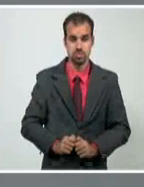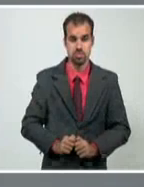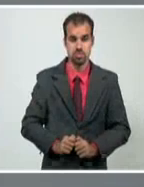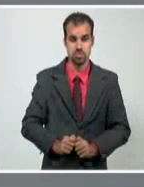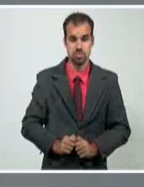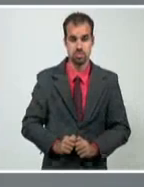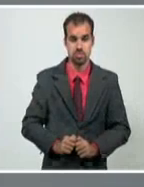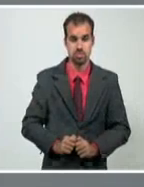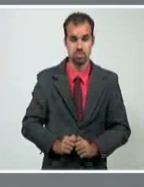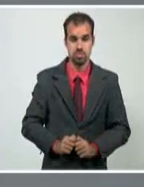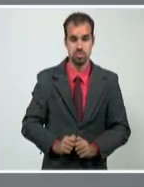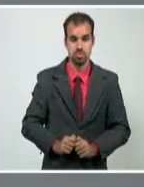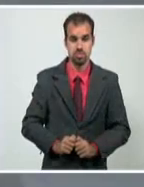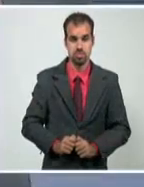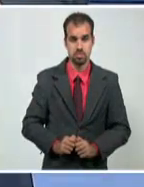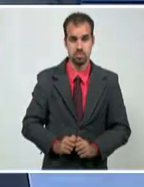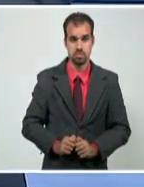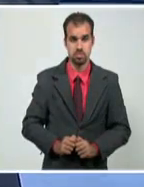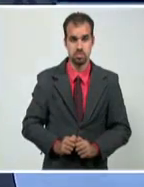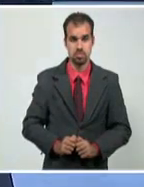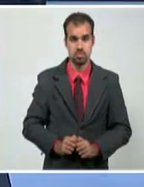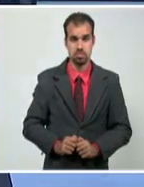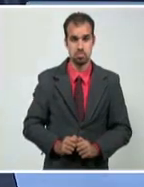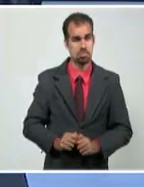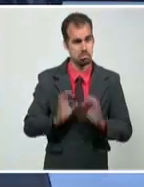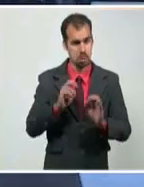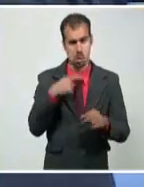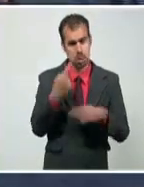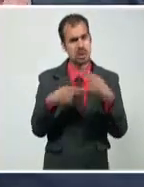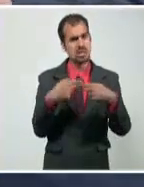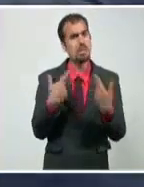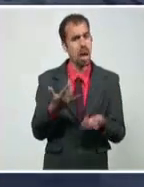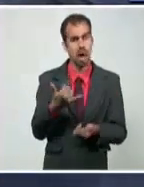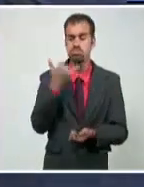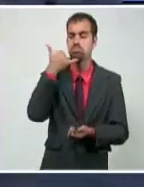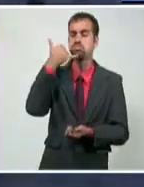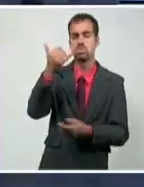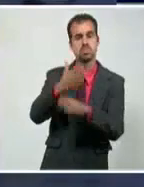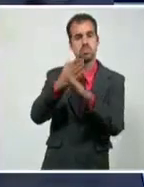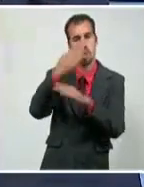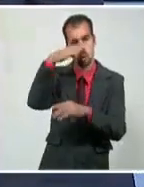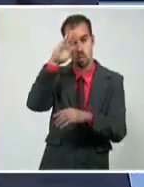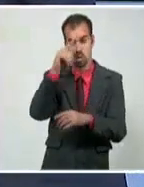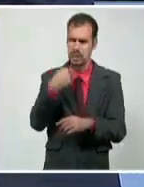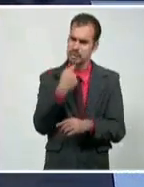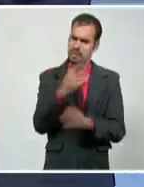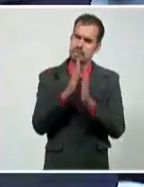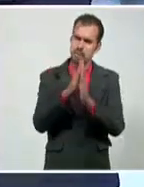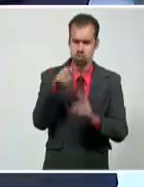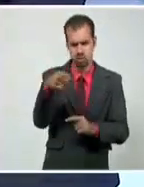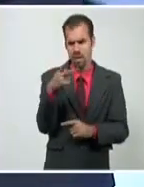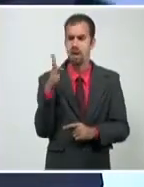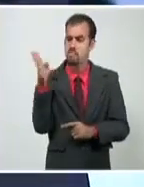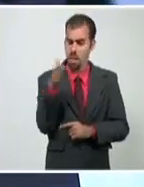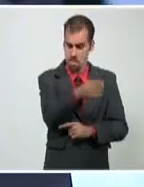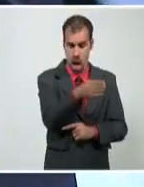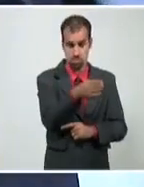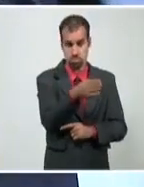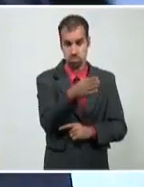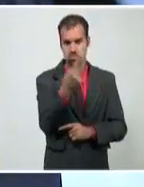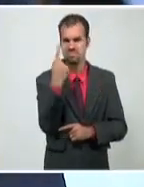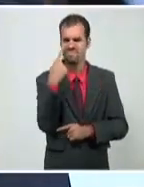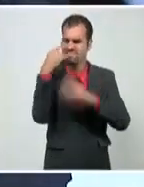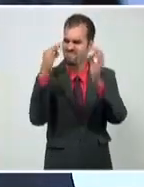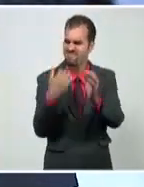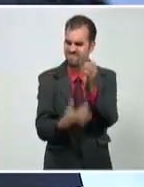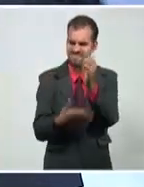¿Cómo ven ustedes? Lo que hicimos fue eso. Llamar a Santiago de Cuba. Vayan inmediatamente a esos dos hospitales, por favor. Queremos ver qué es lo que está pasando